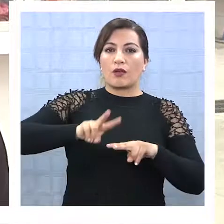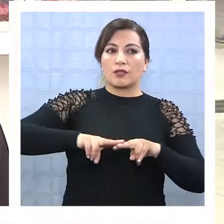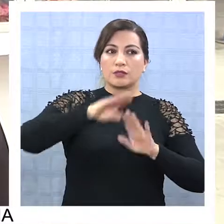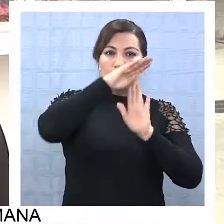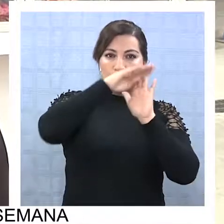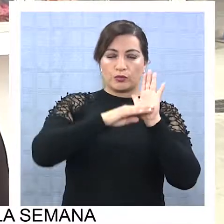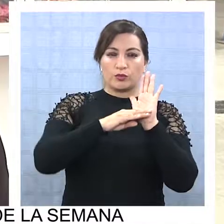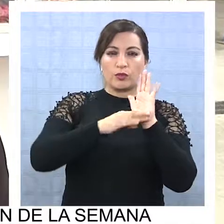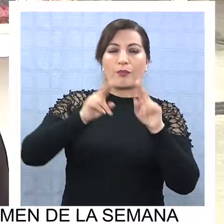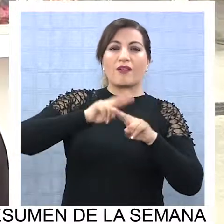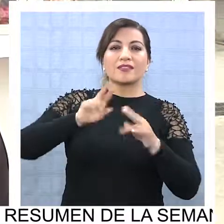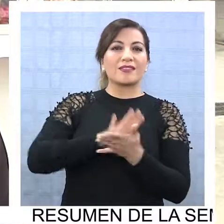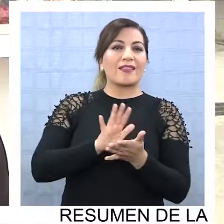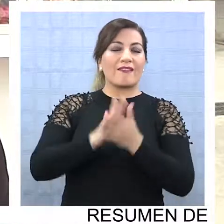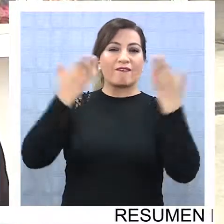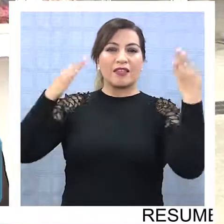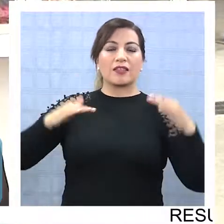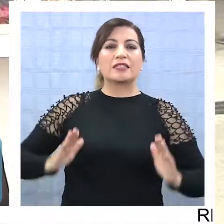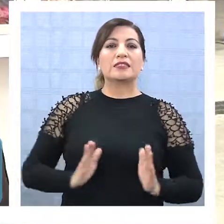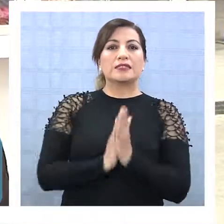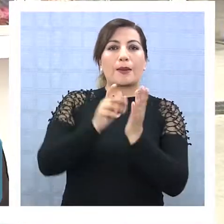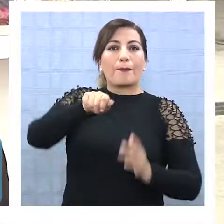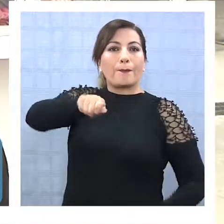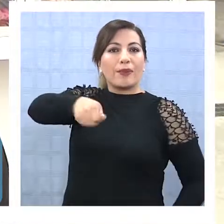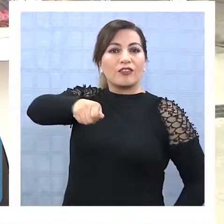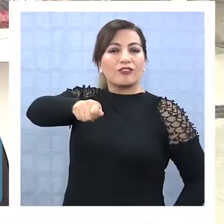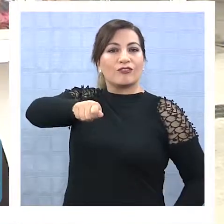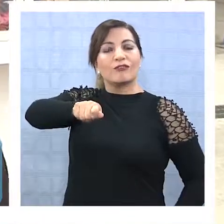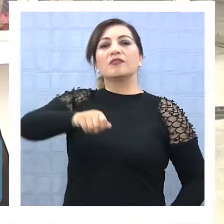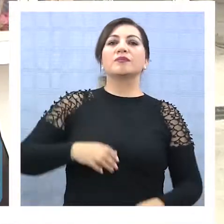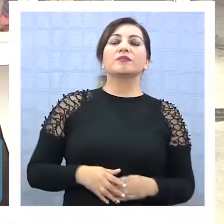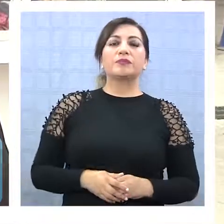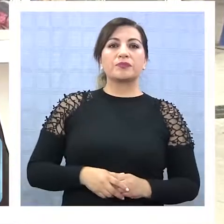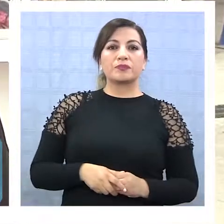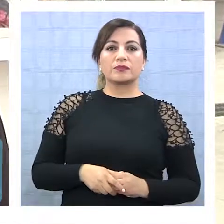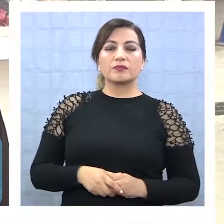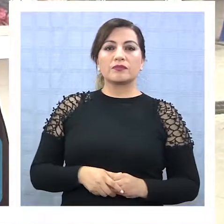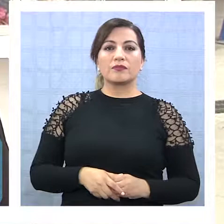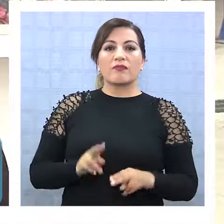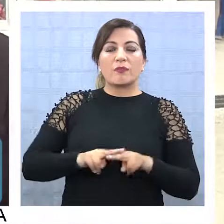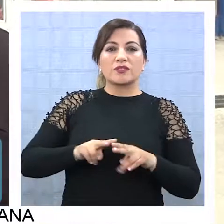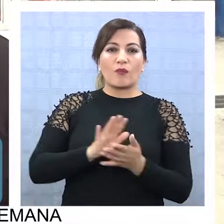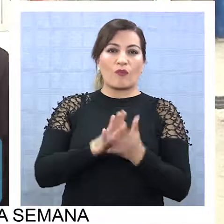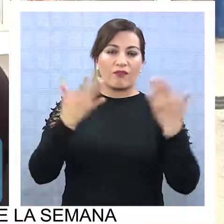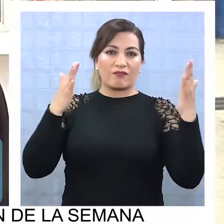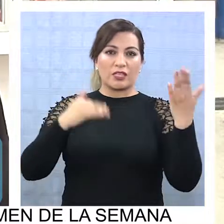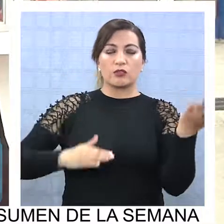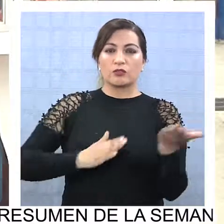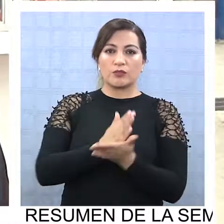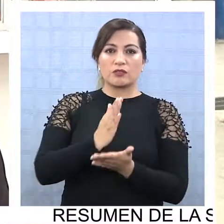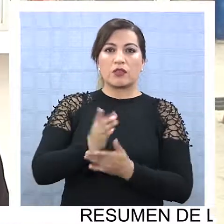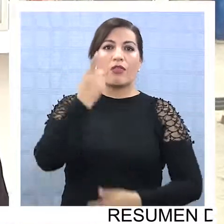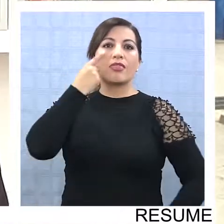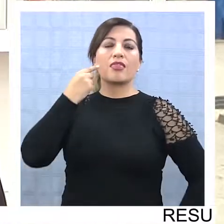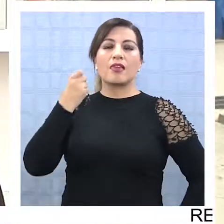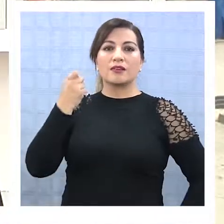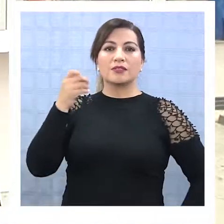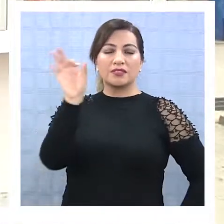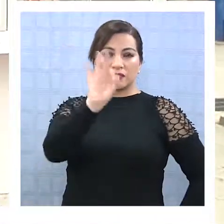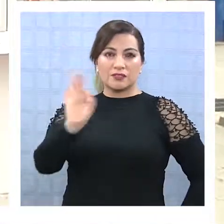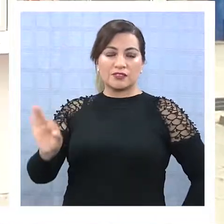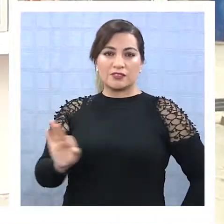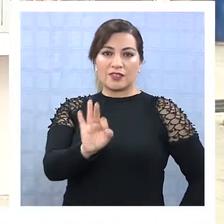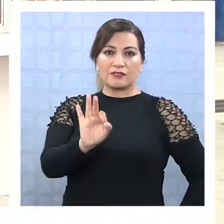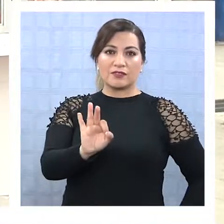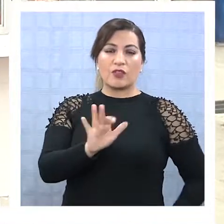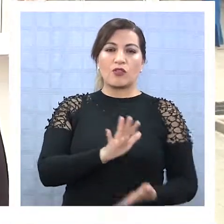hacer la fiesta de San Pedro, vamos a hacer una festividad empezando el día sábado con